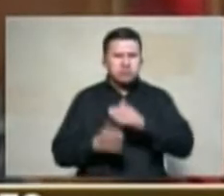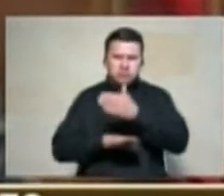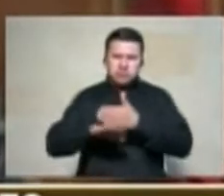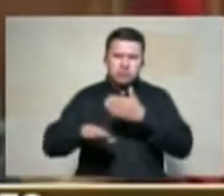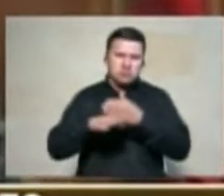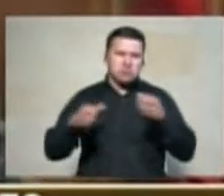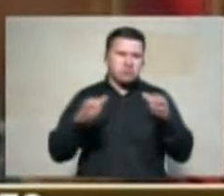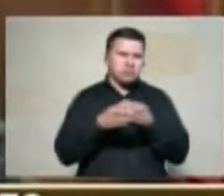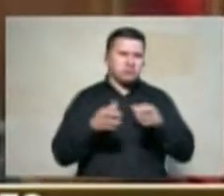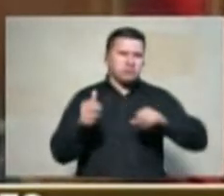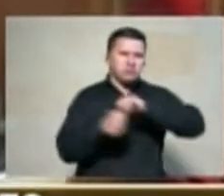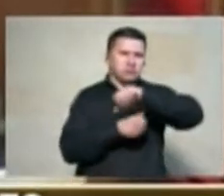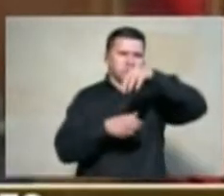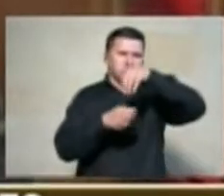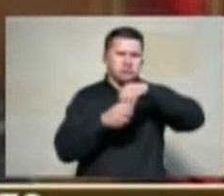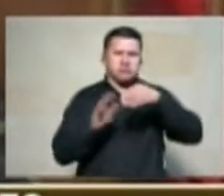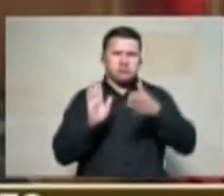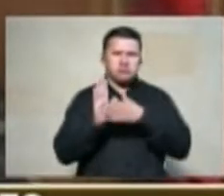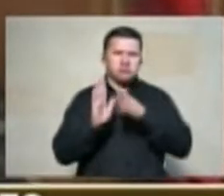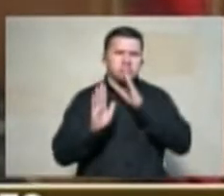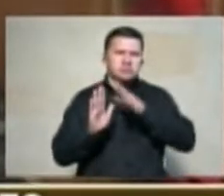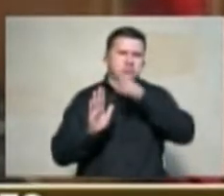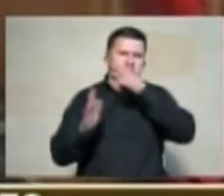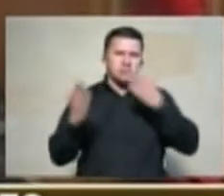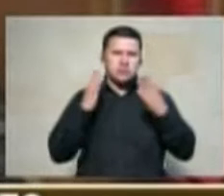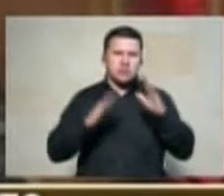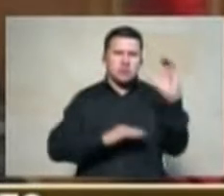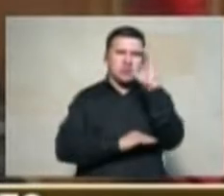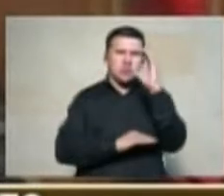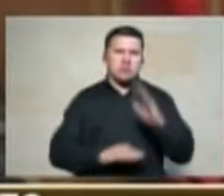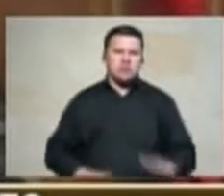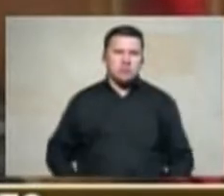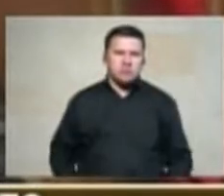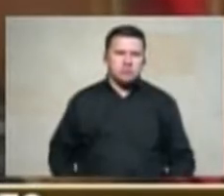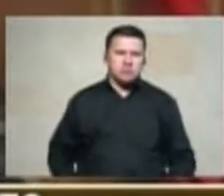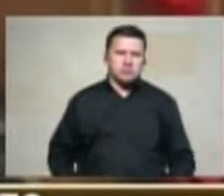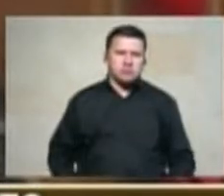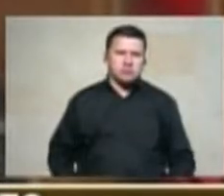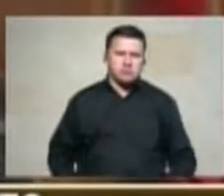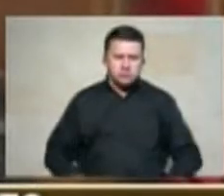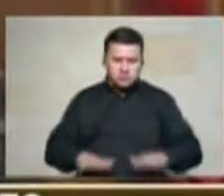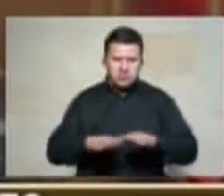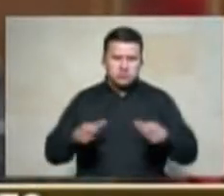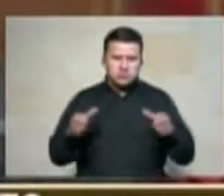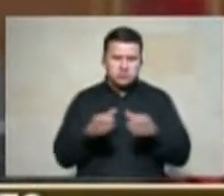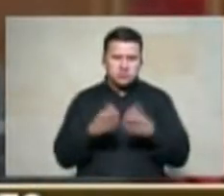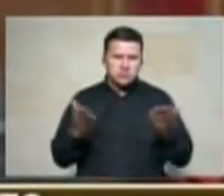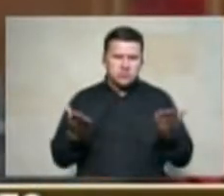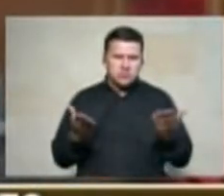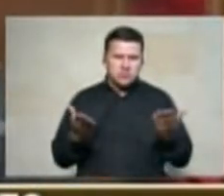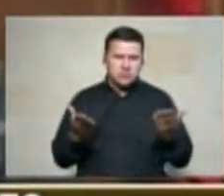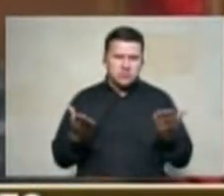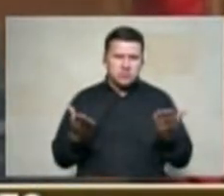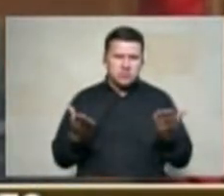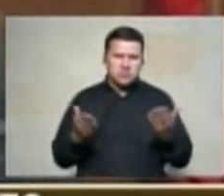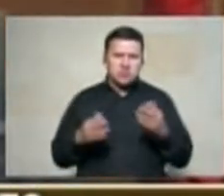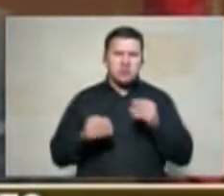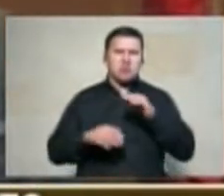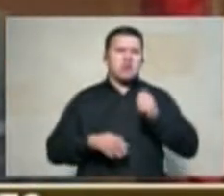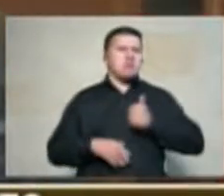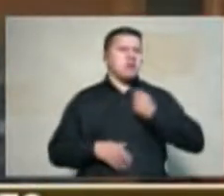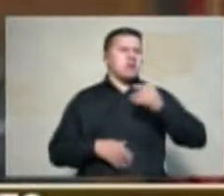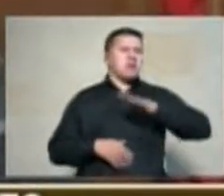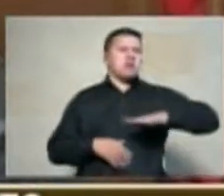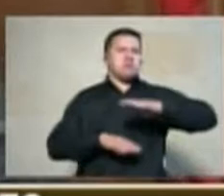a los campesinos colombianos las tierras que han sido usurpadas que han sido despojadas que han sido